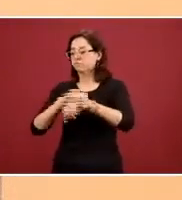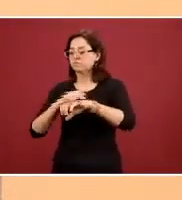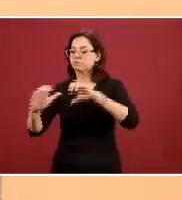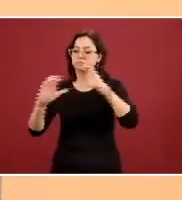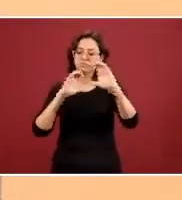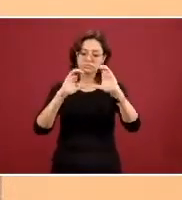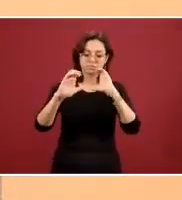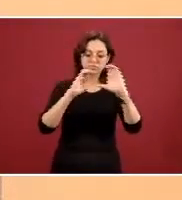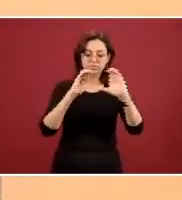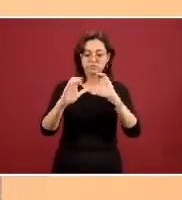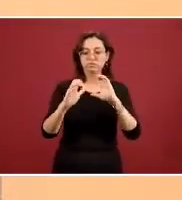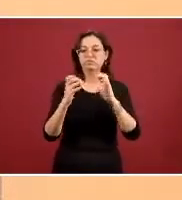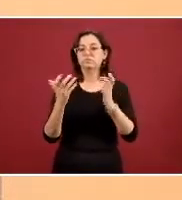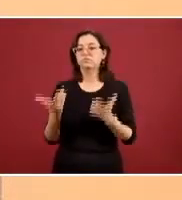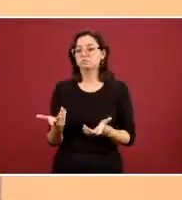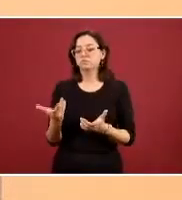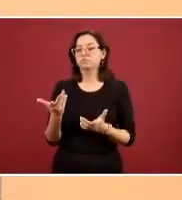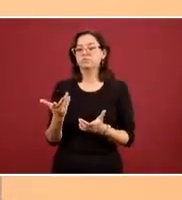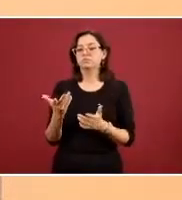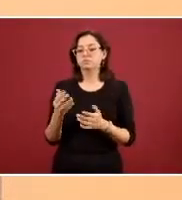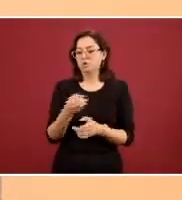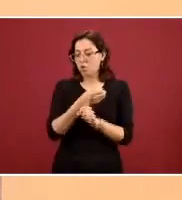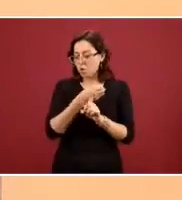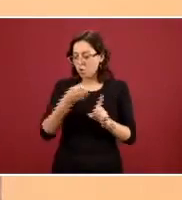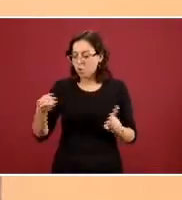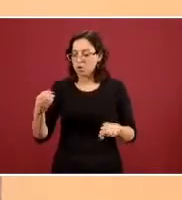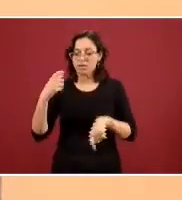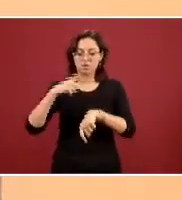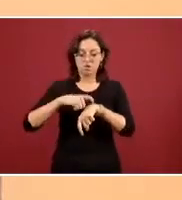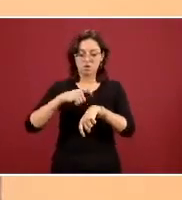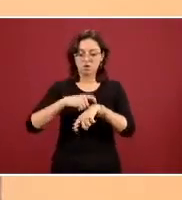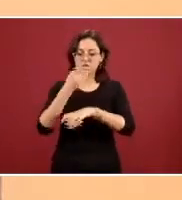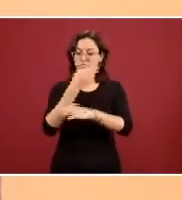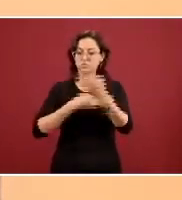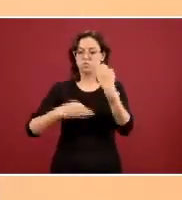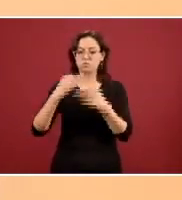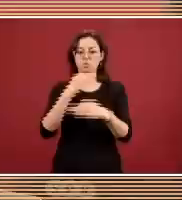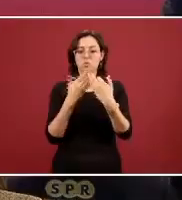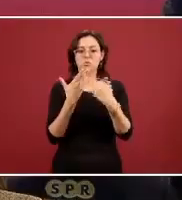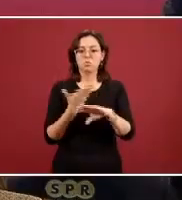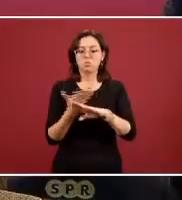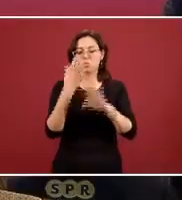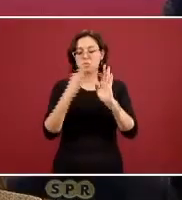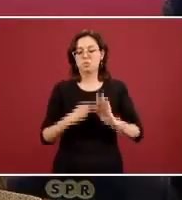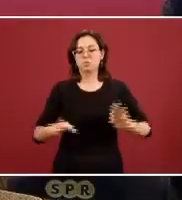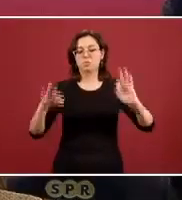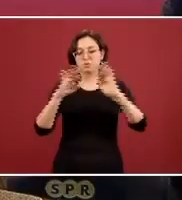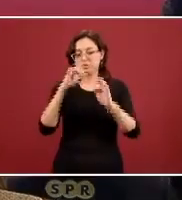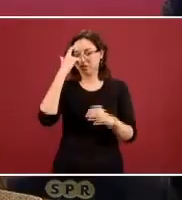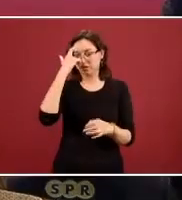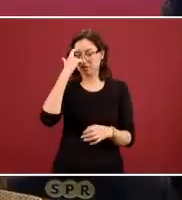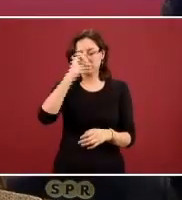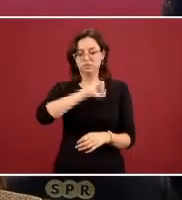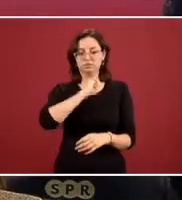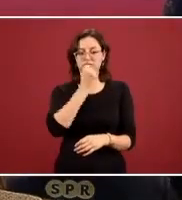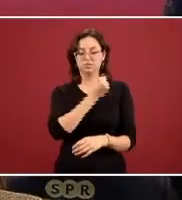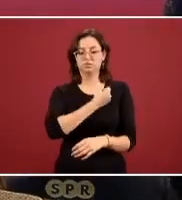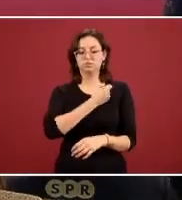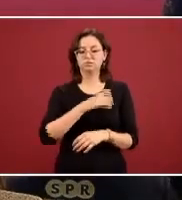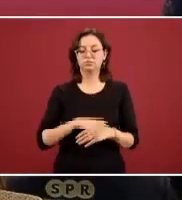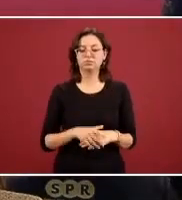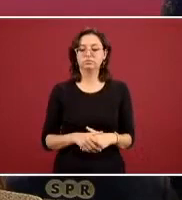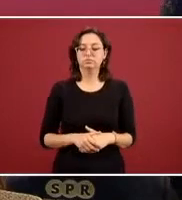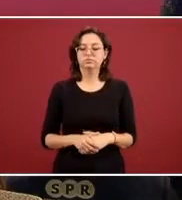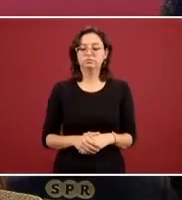mantenemos rutinas estructuradas todo esto es muy muy importante para mantener nuestra salud mental de tal